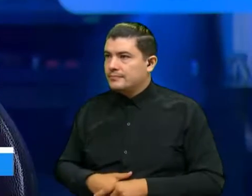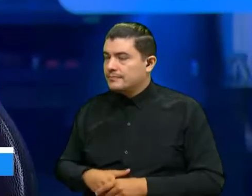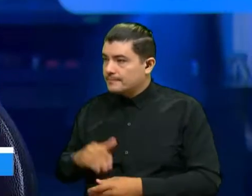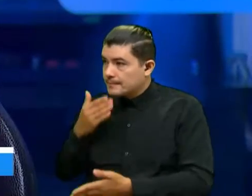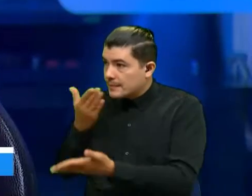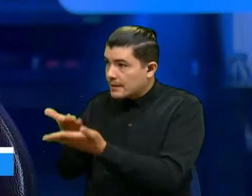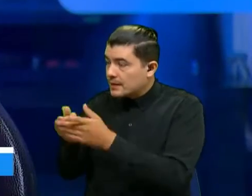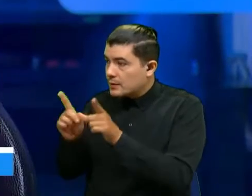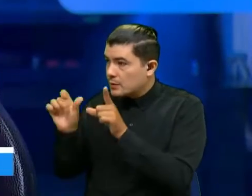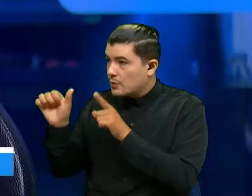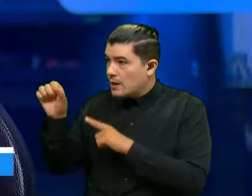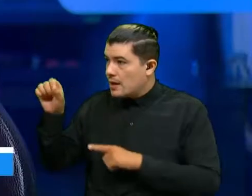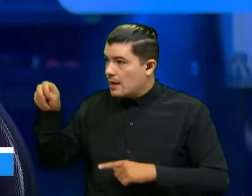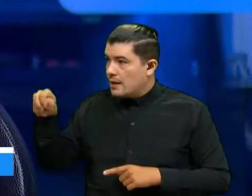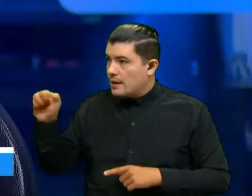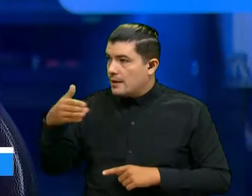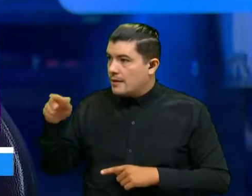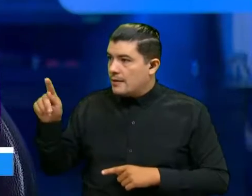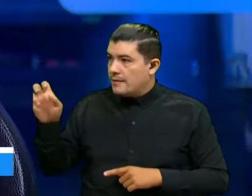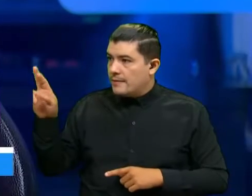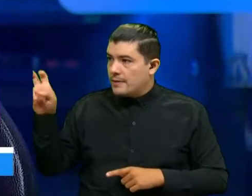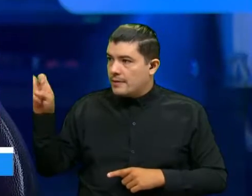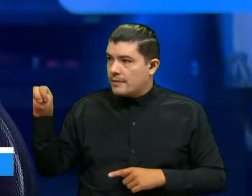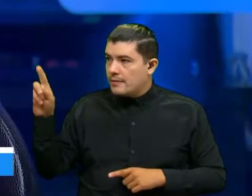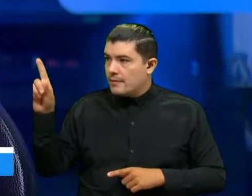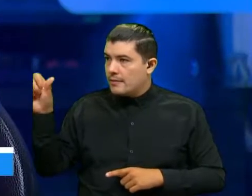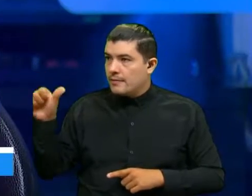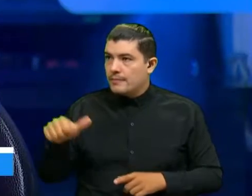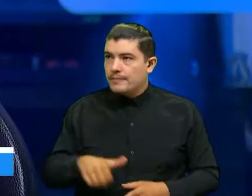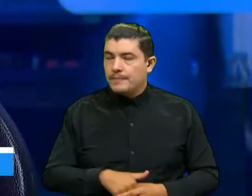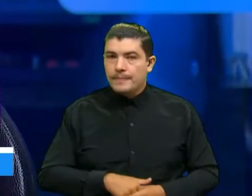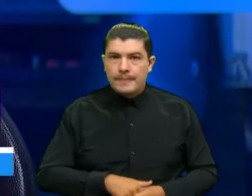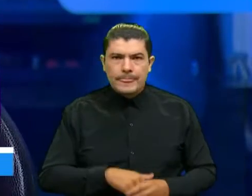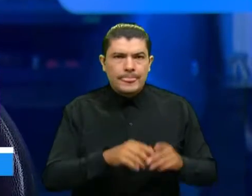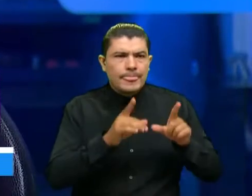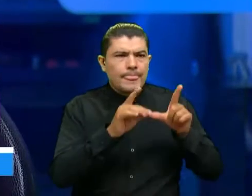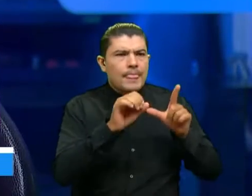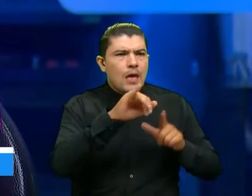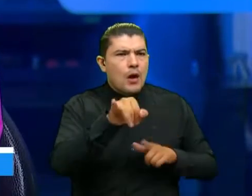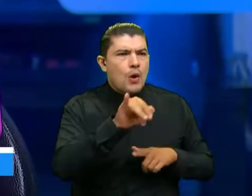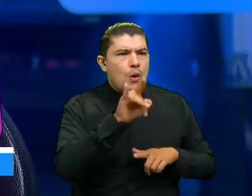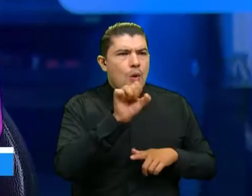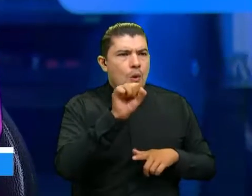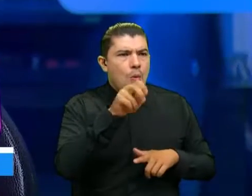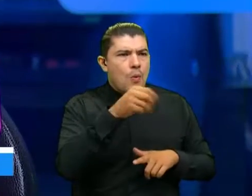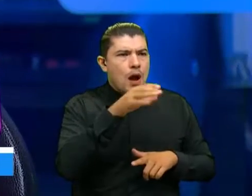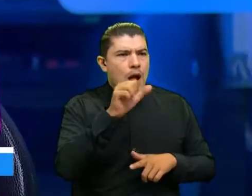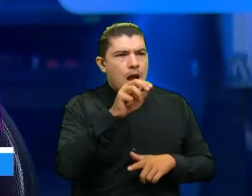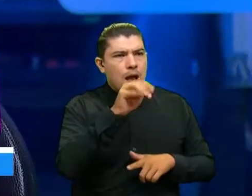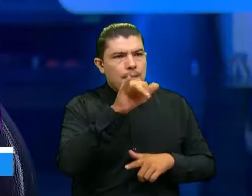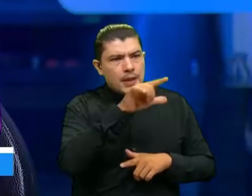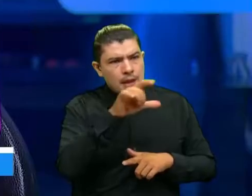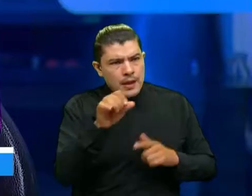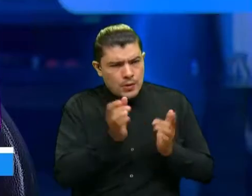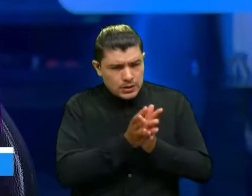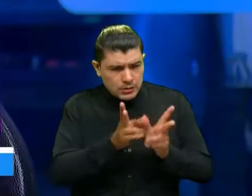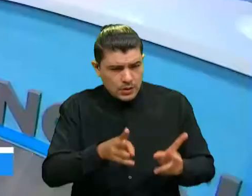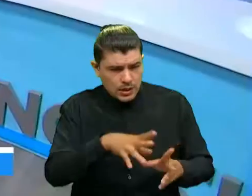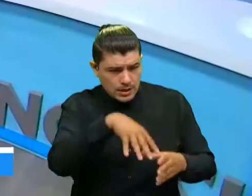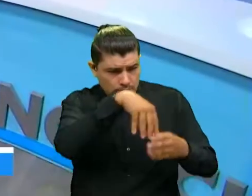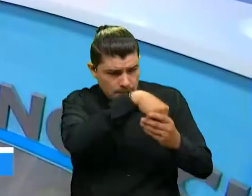ustedes hicieron algunos cambios al interior de la institución para generar esa bioseguridad en los estudiantes